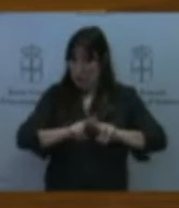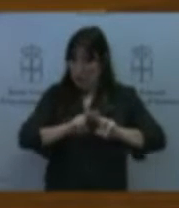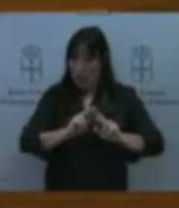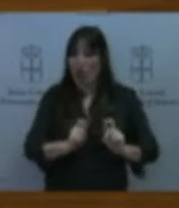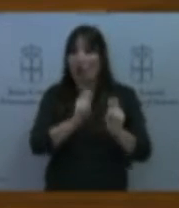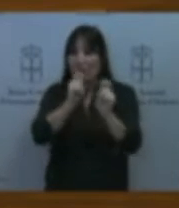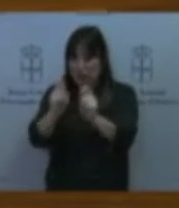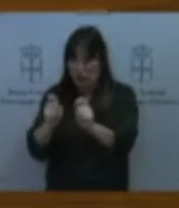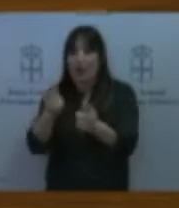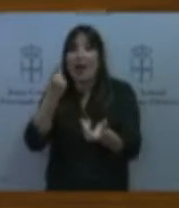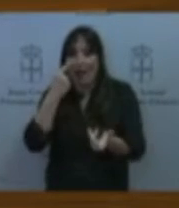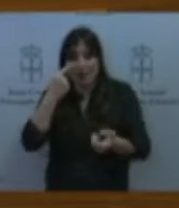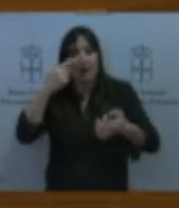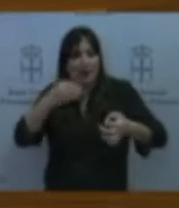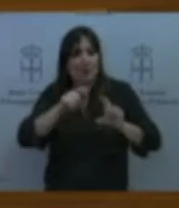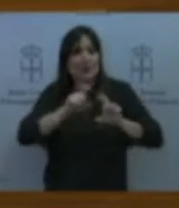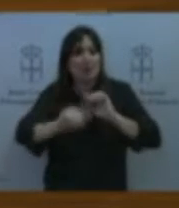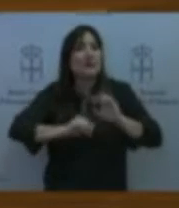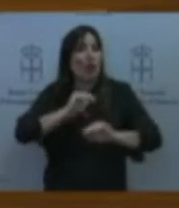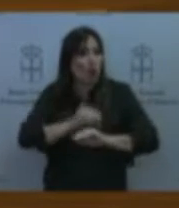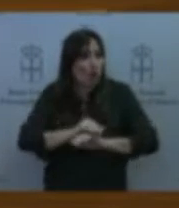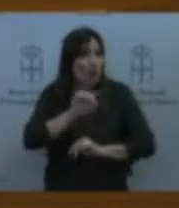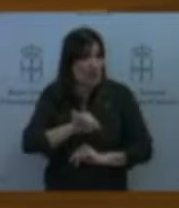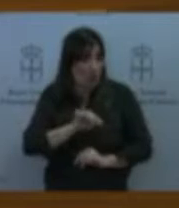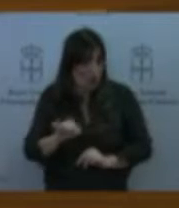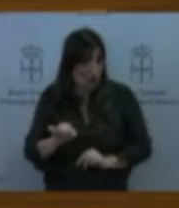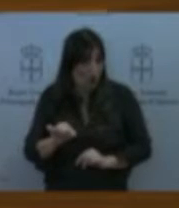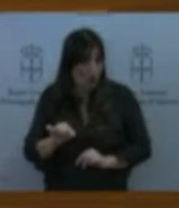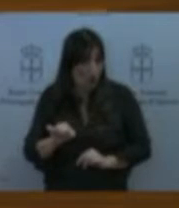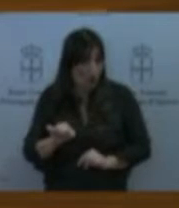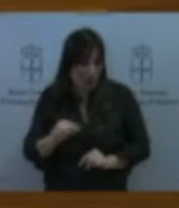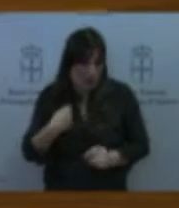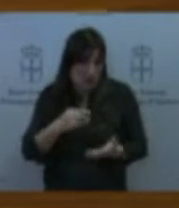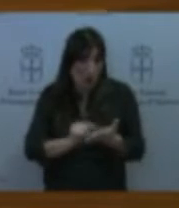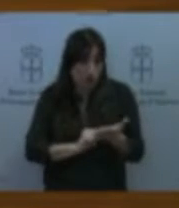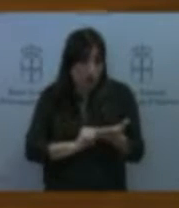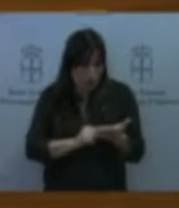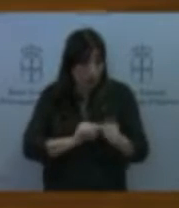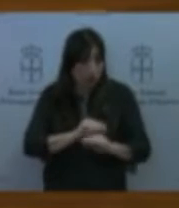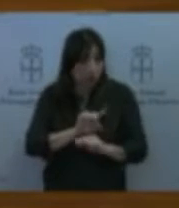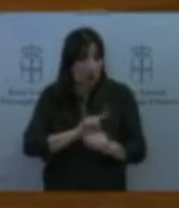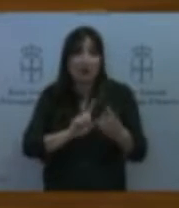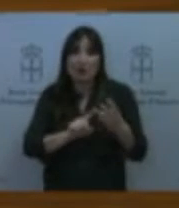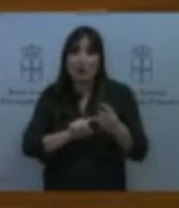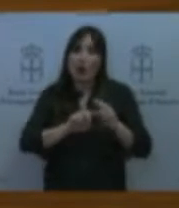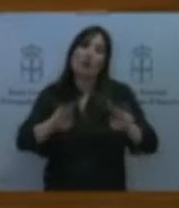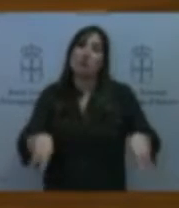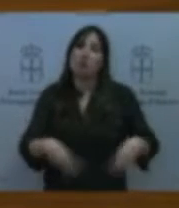lo que tienen acordado y con lo que existe en el contrato y que se actualicen los horarios de las marquesinas ninguna locura